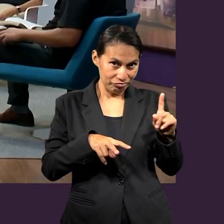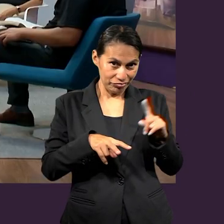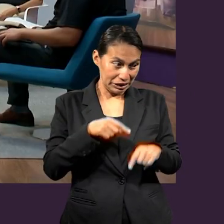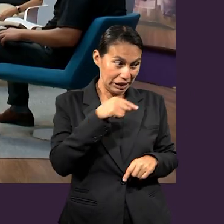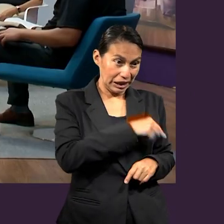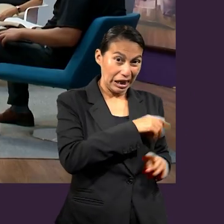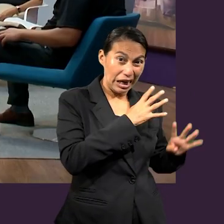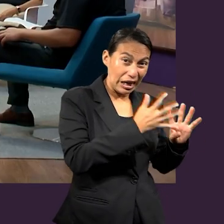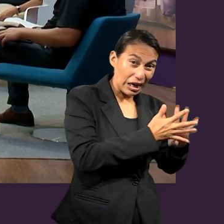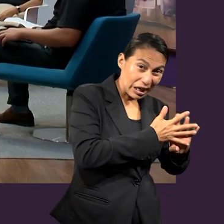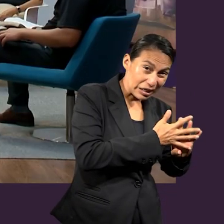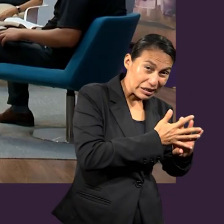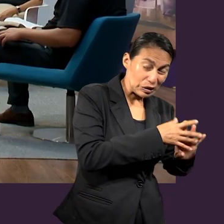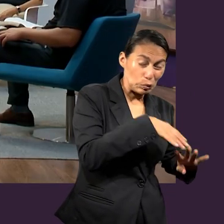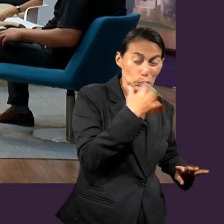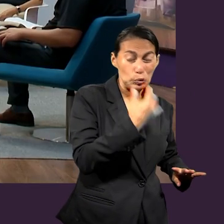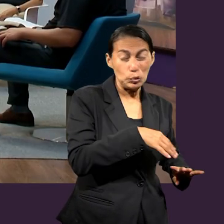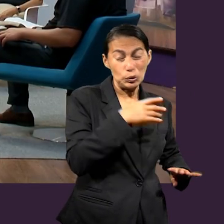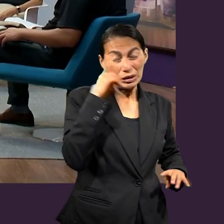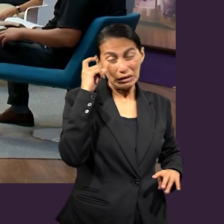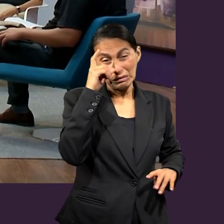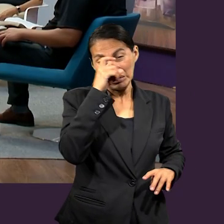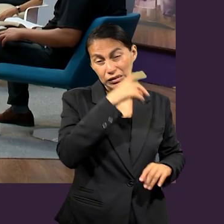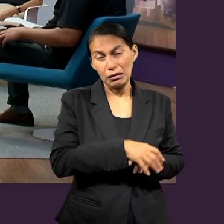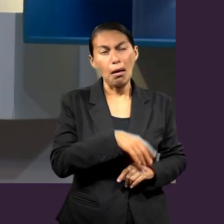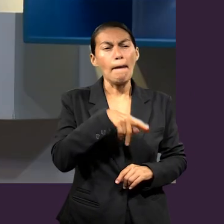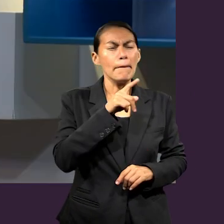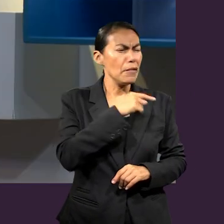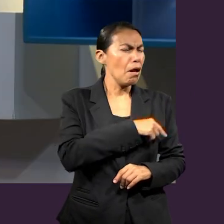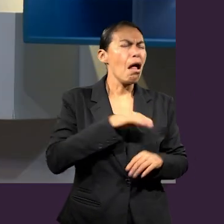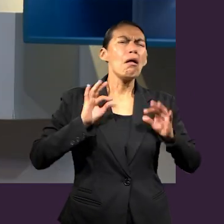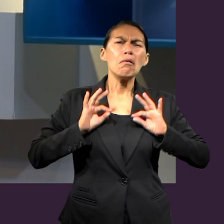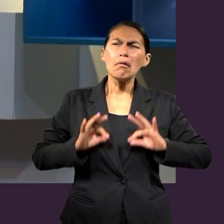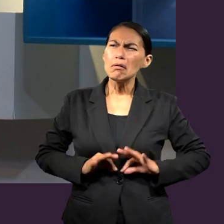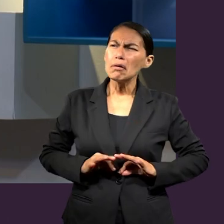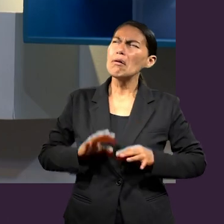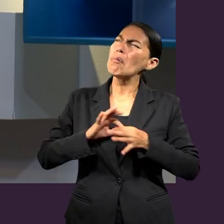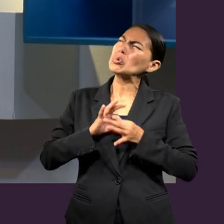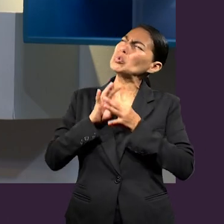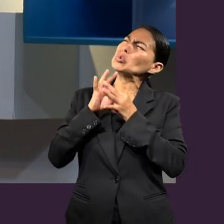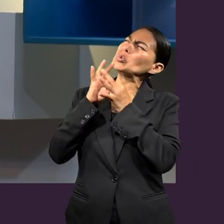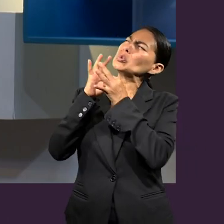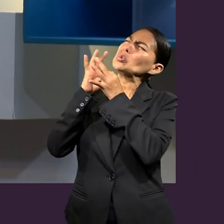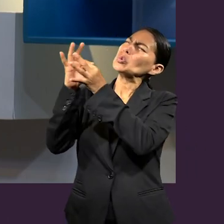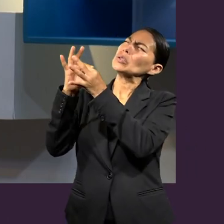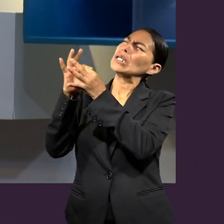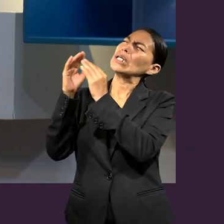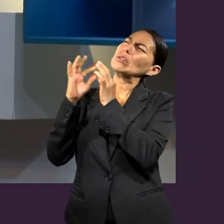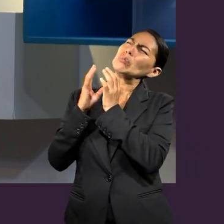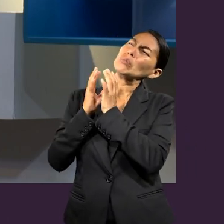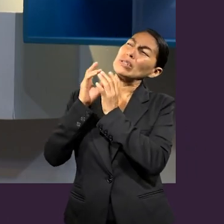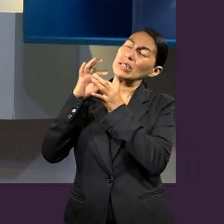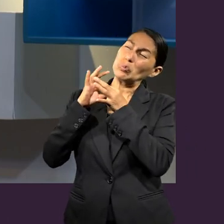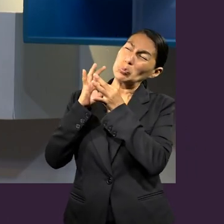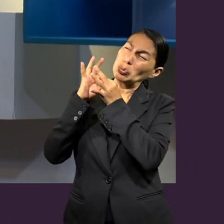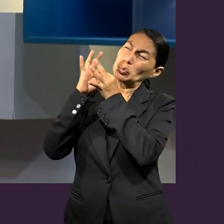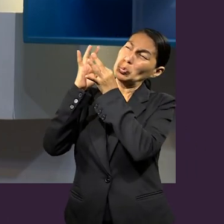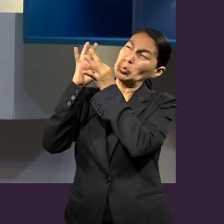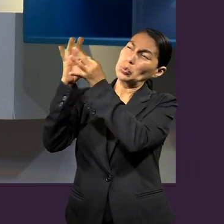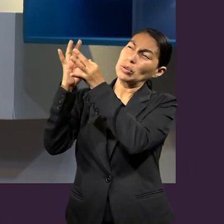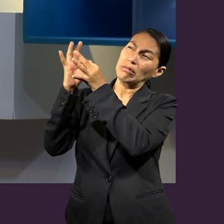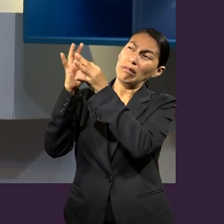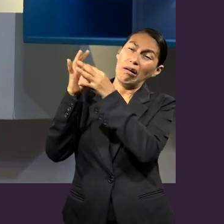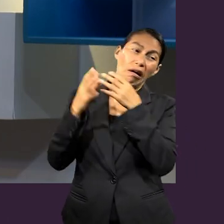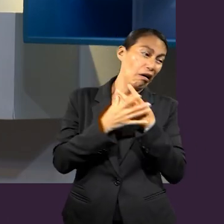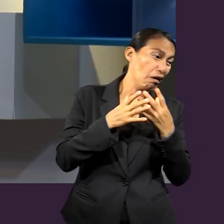pero entonces Pablo me está presentando que a través de la oración y a través de la comprensión de lo que Cristo hizo, eso traspasa